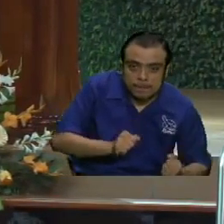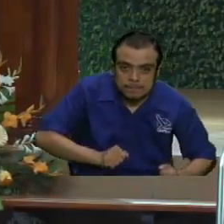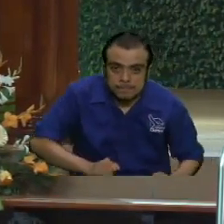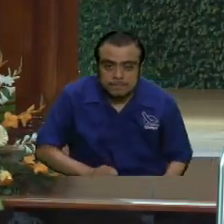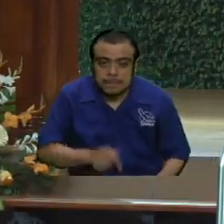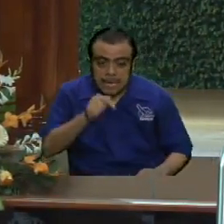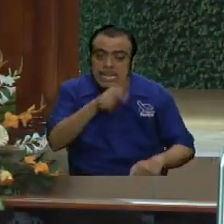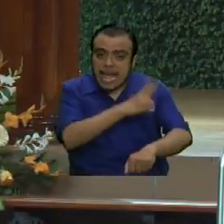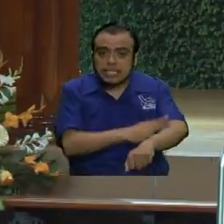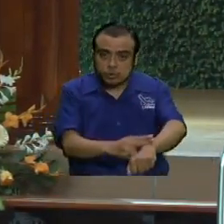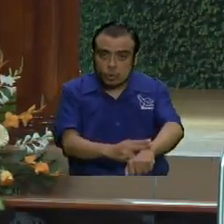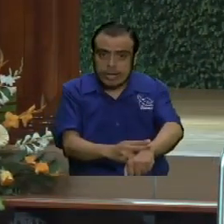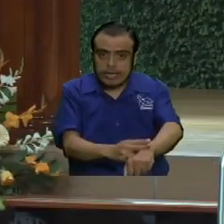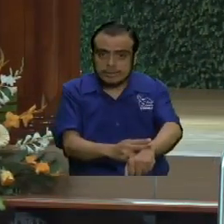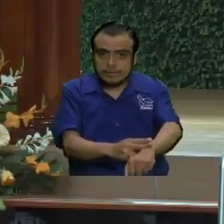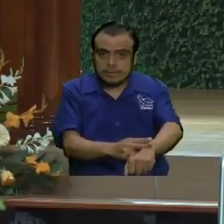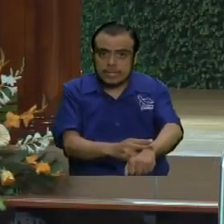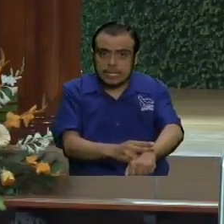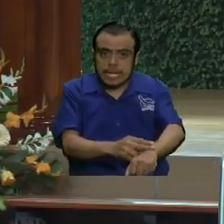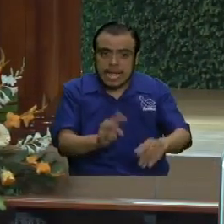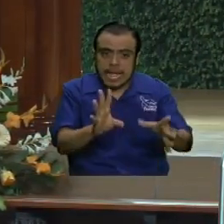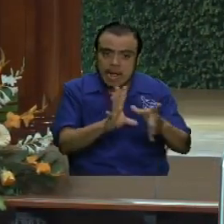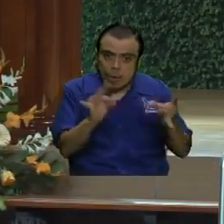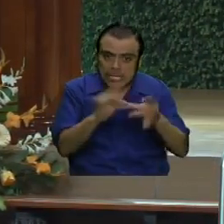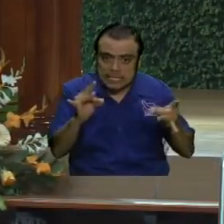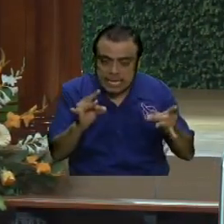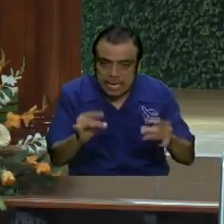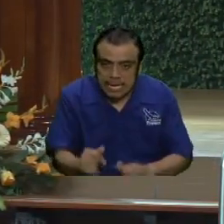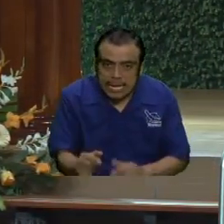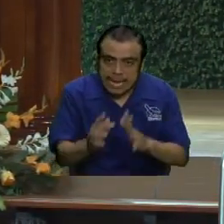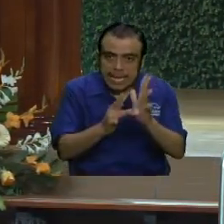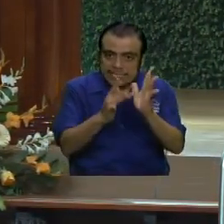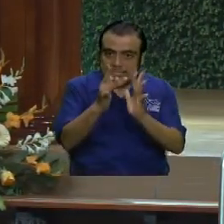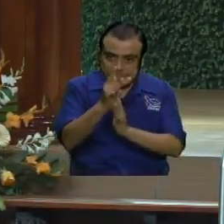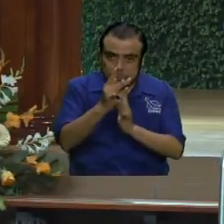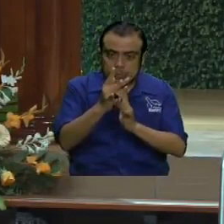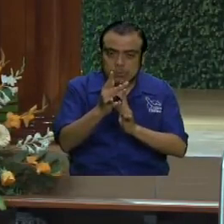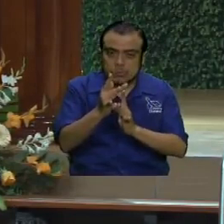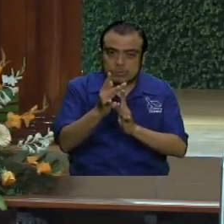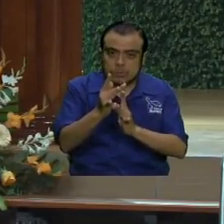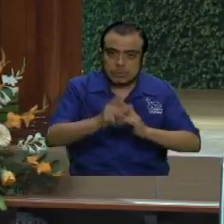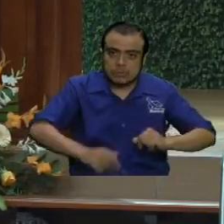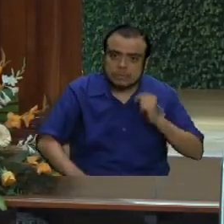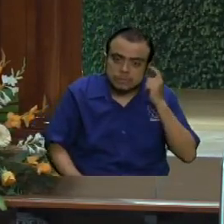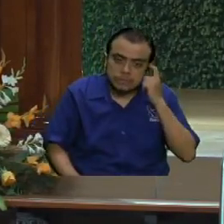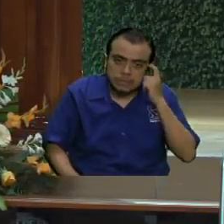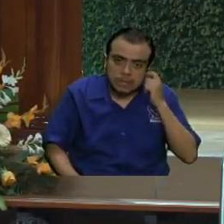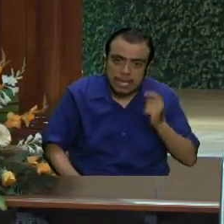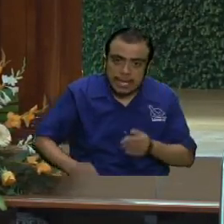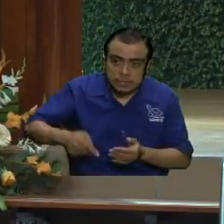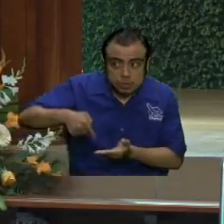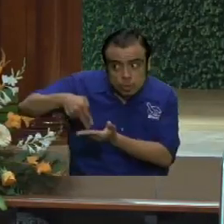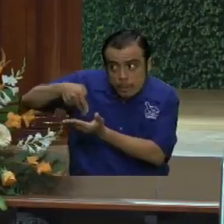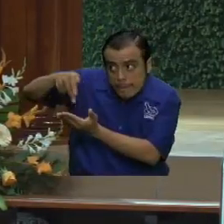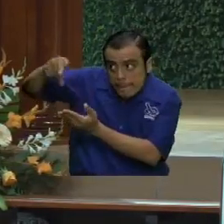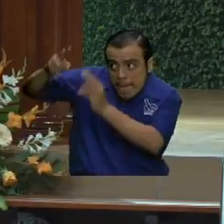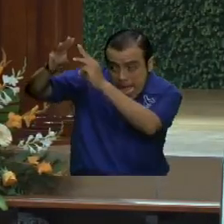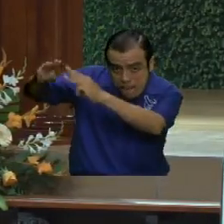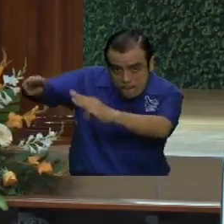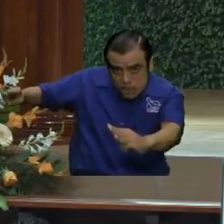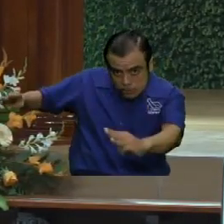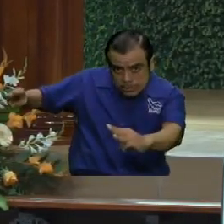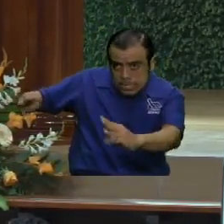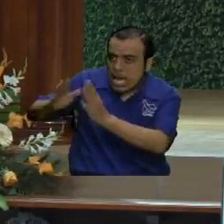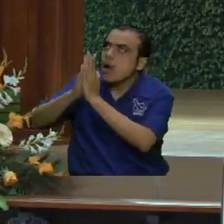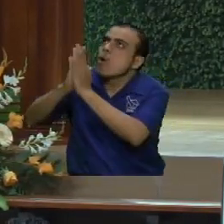esta historia nos narra que Jesús está subiendo al monte a orar, solo